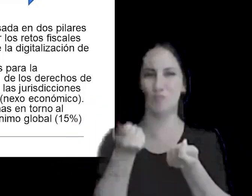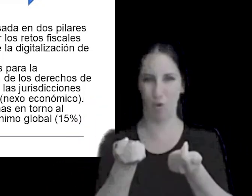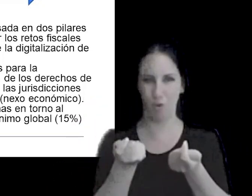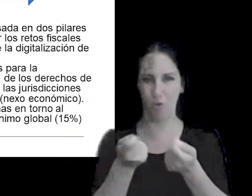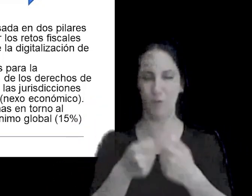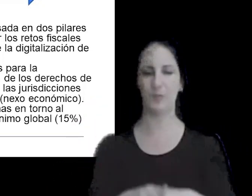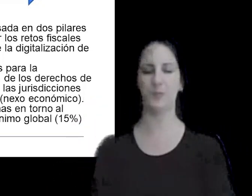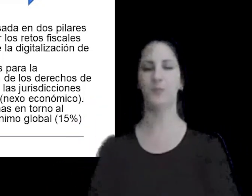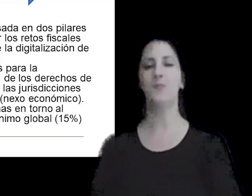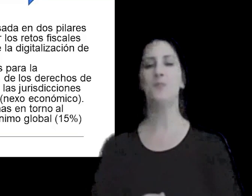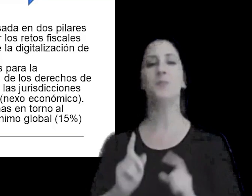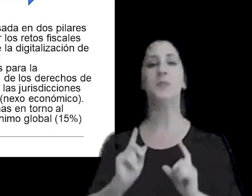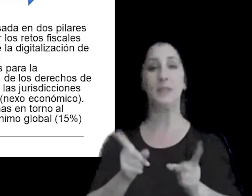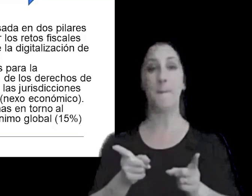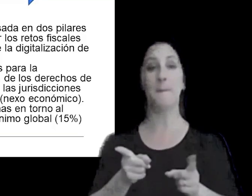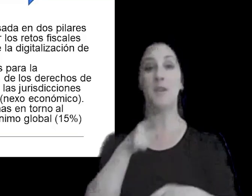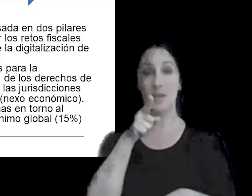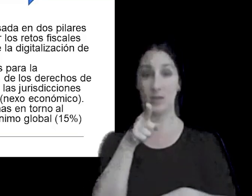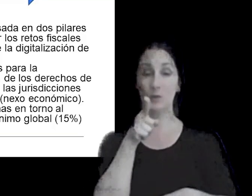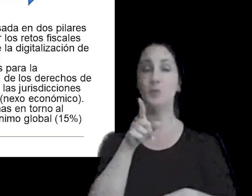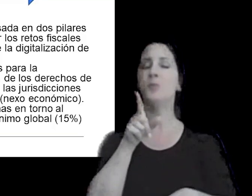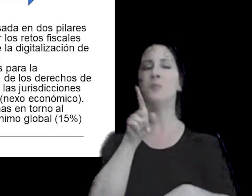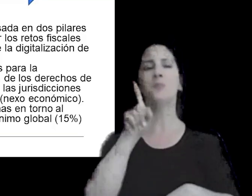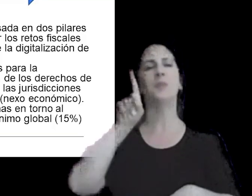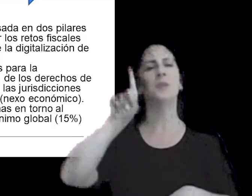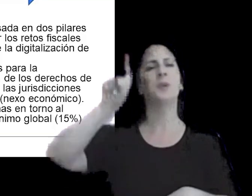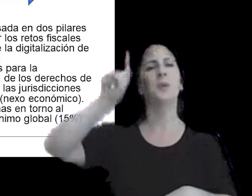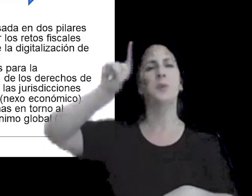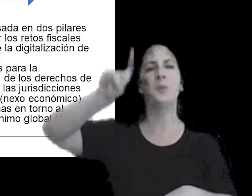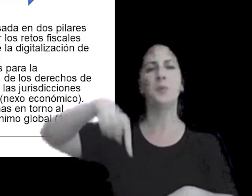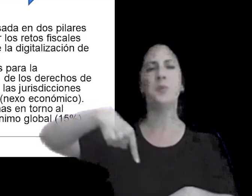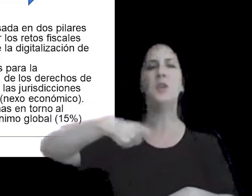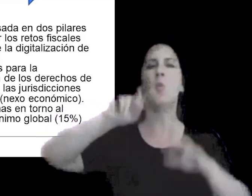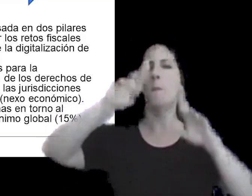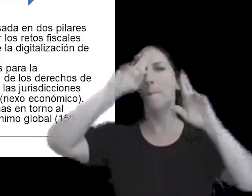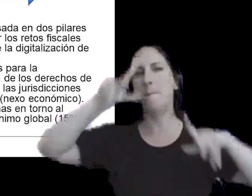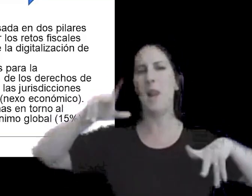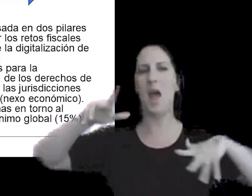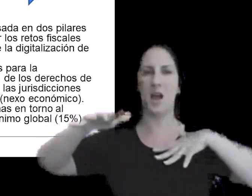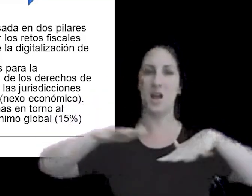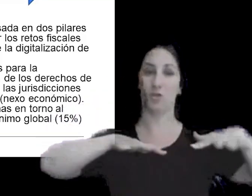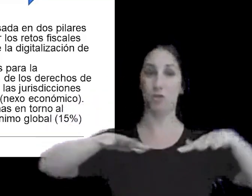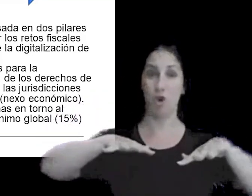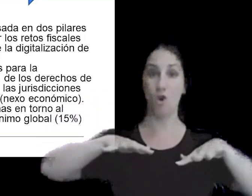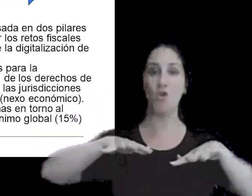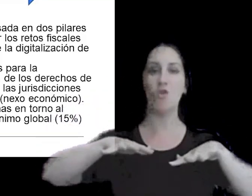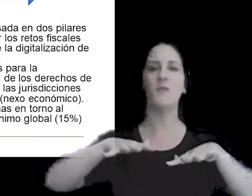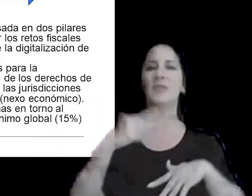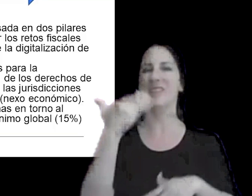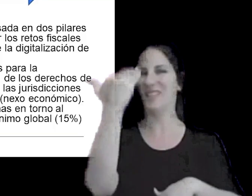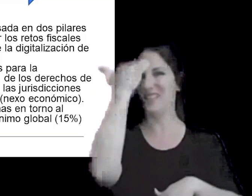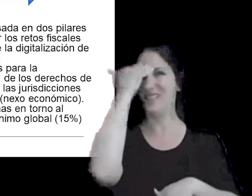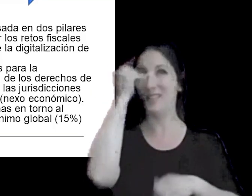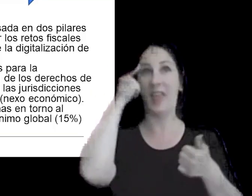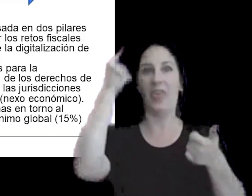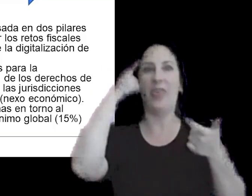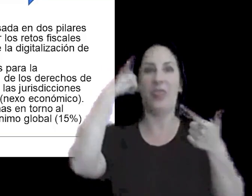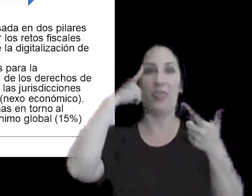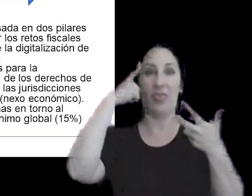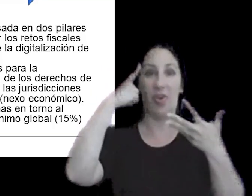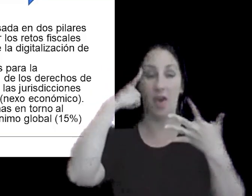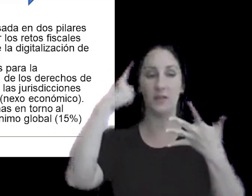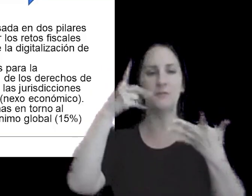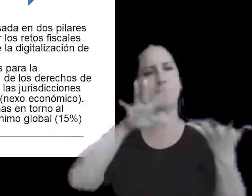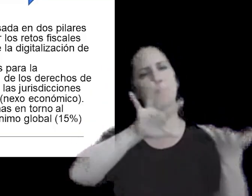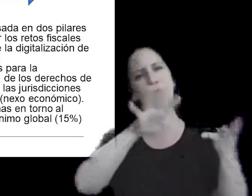como producto de eso surgió un plan de acción de 15 iniciativas que duró